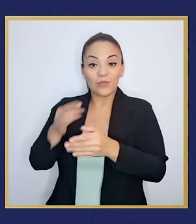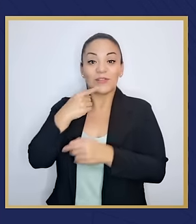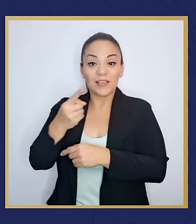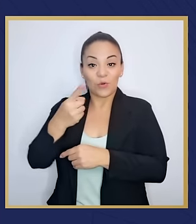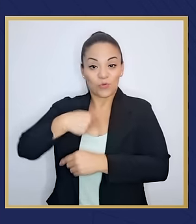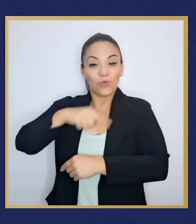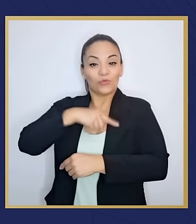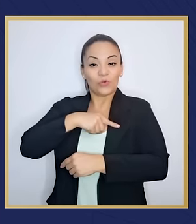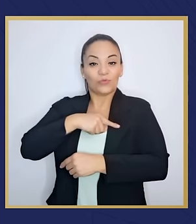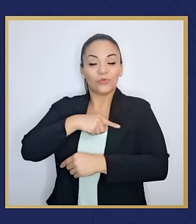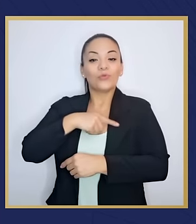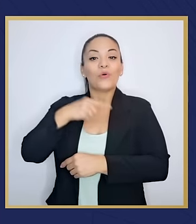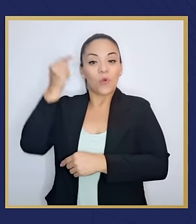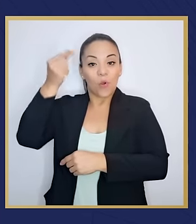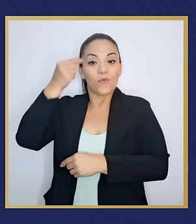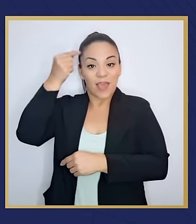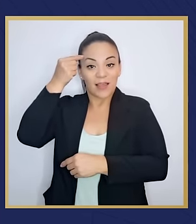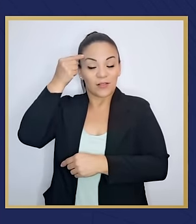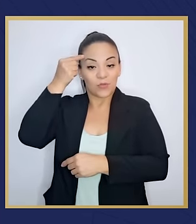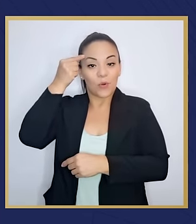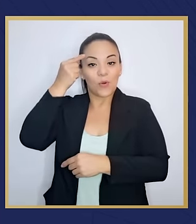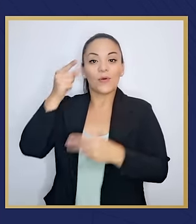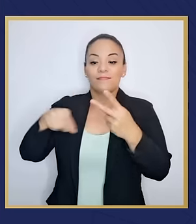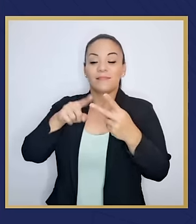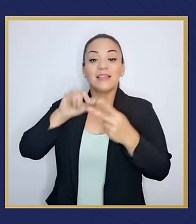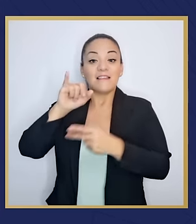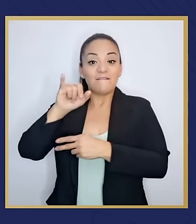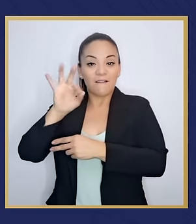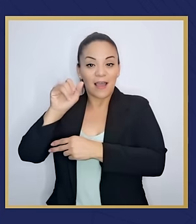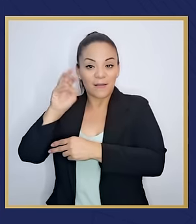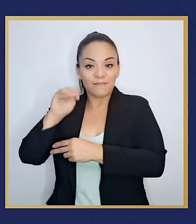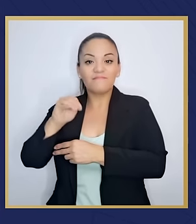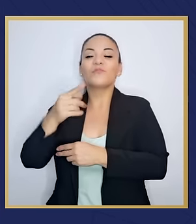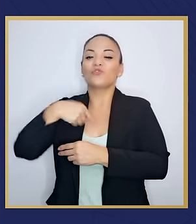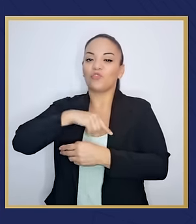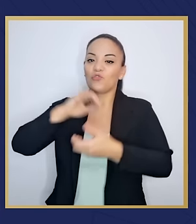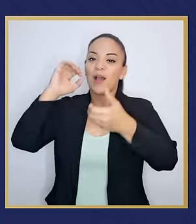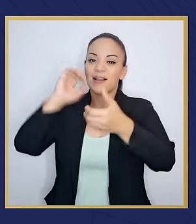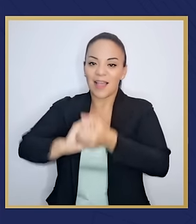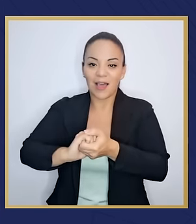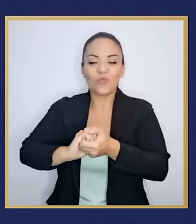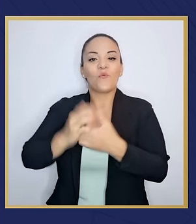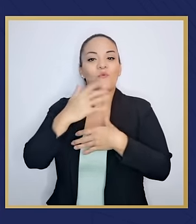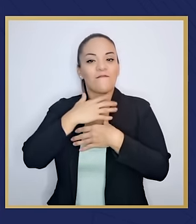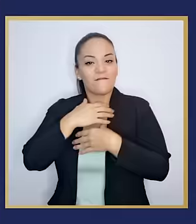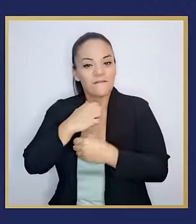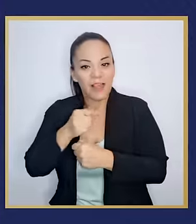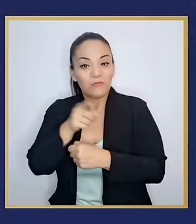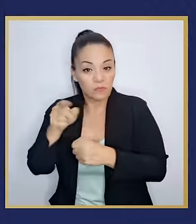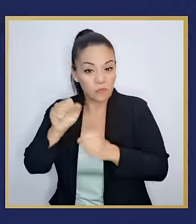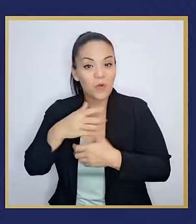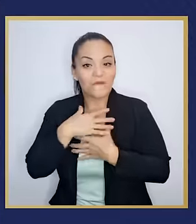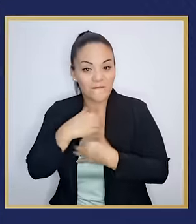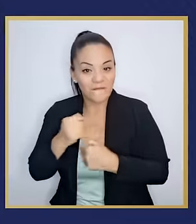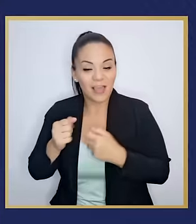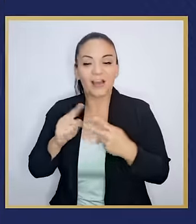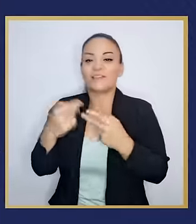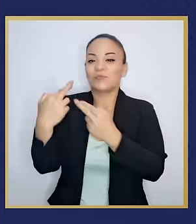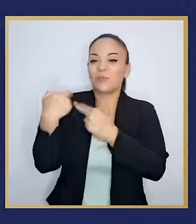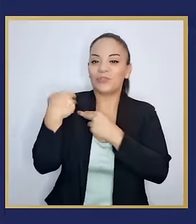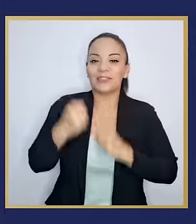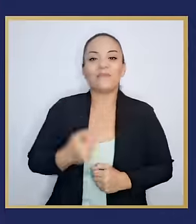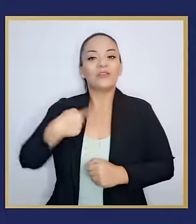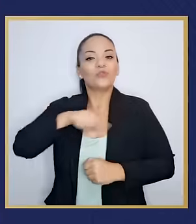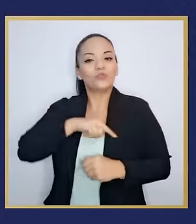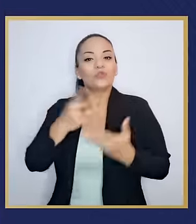república, específicamente desde el IFAN, tendrán un aliado confiable, responsable y que lo único que quiere